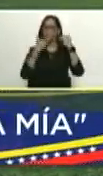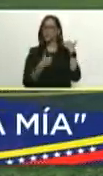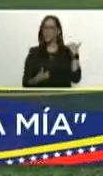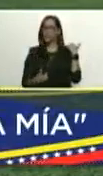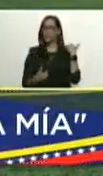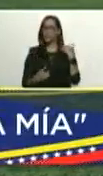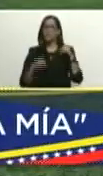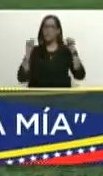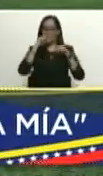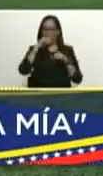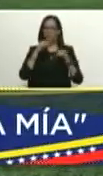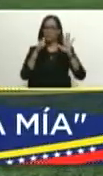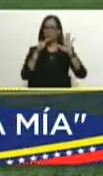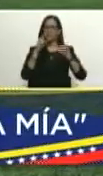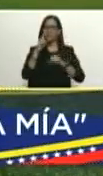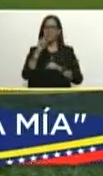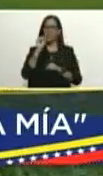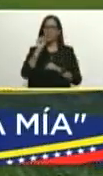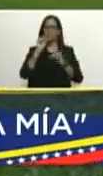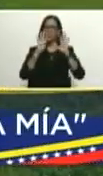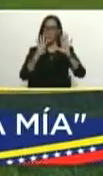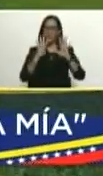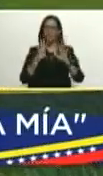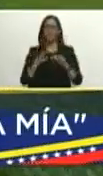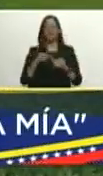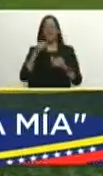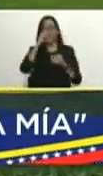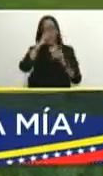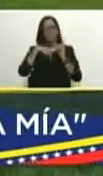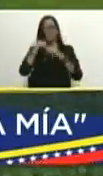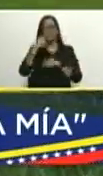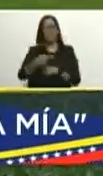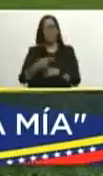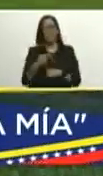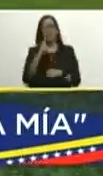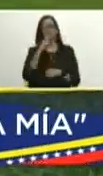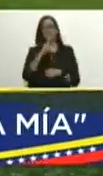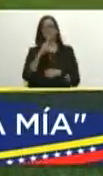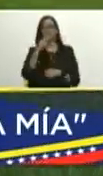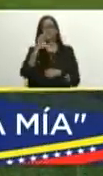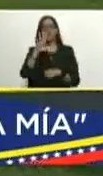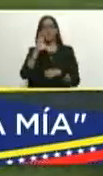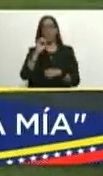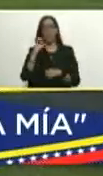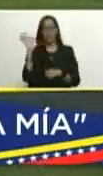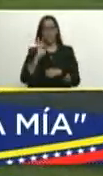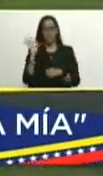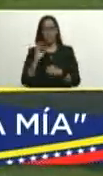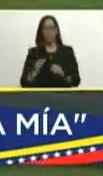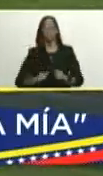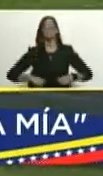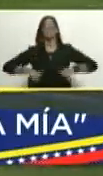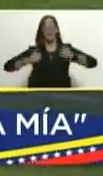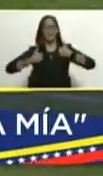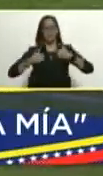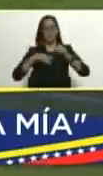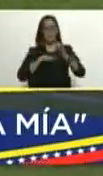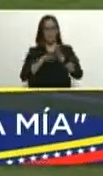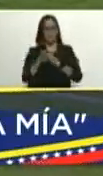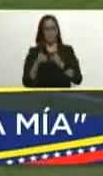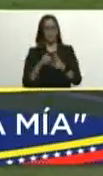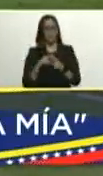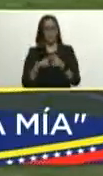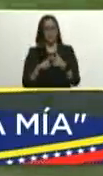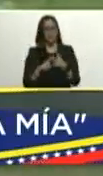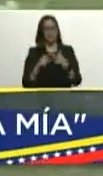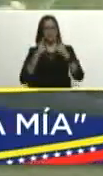crecido 61.9% pensamos el año que viene llegar a un 150% más de crecimiento y por lo tanto hemos